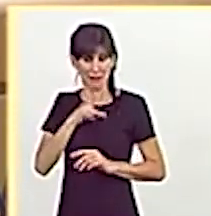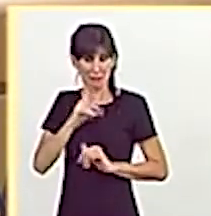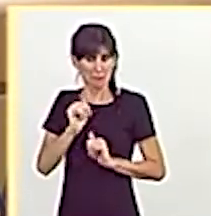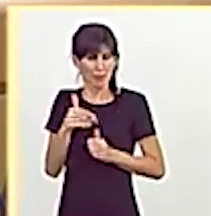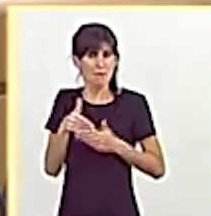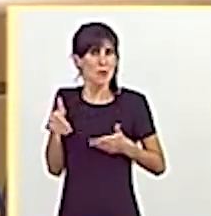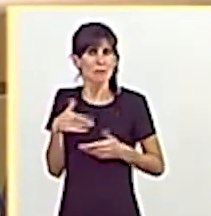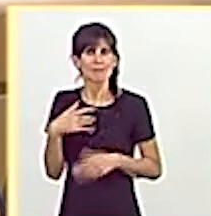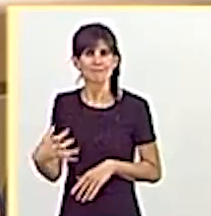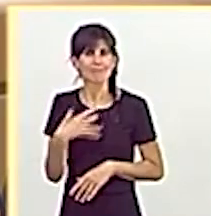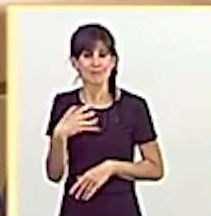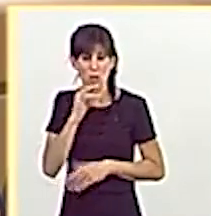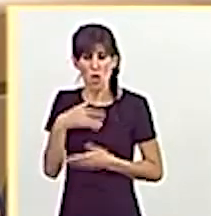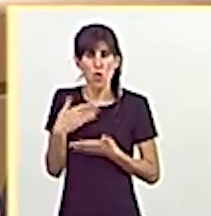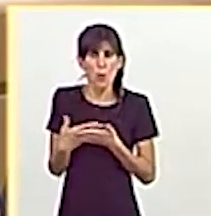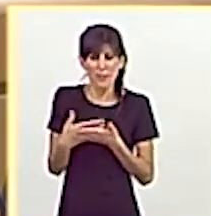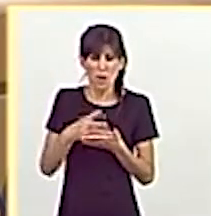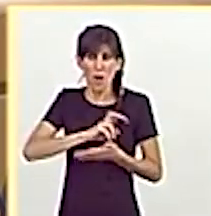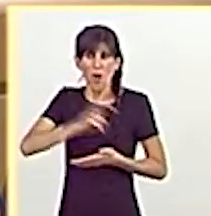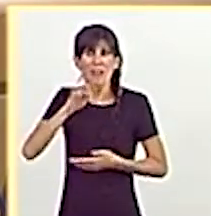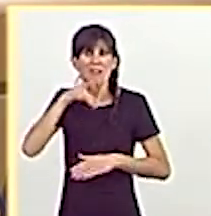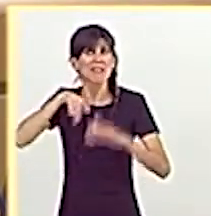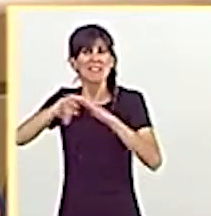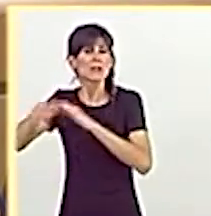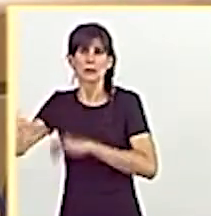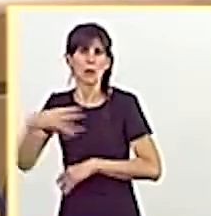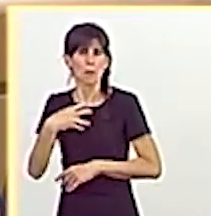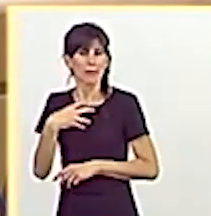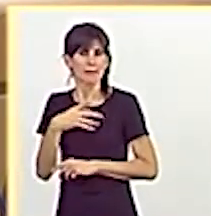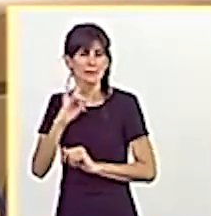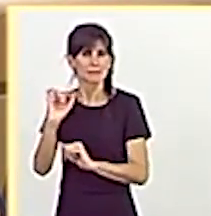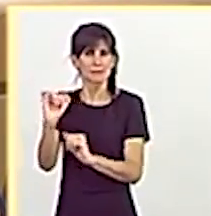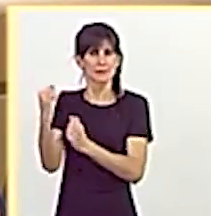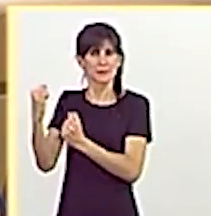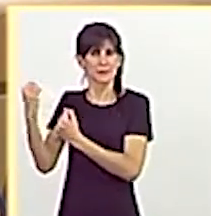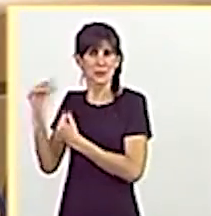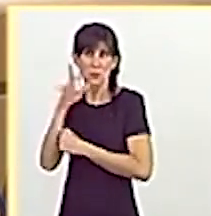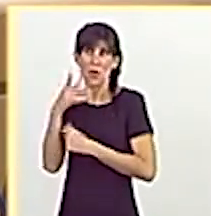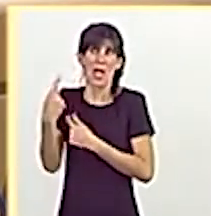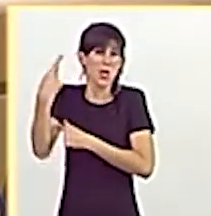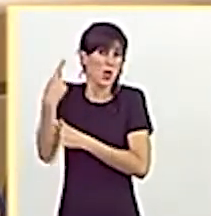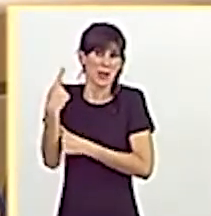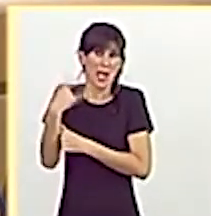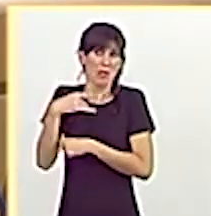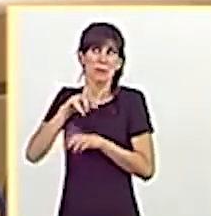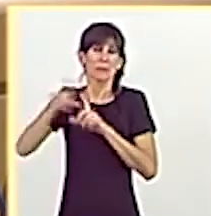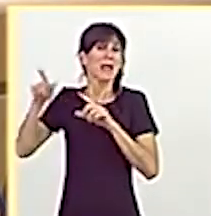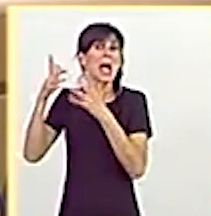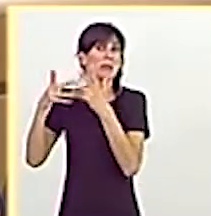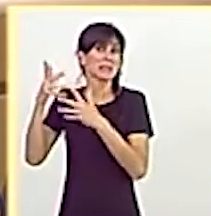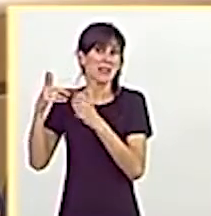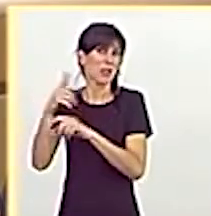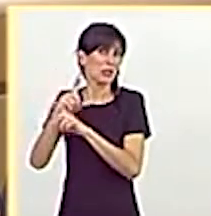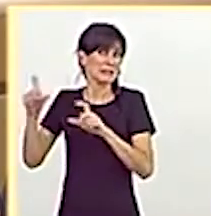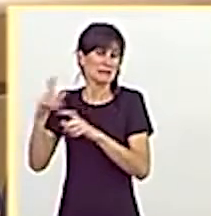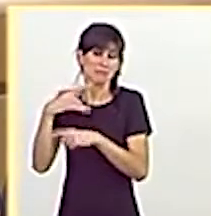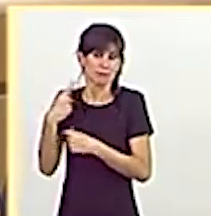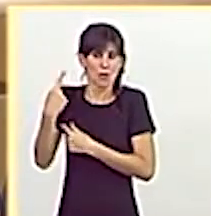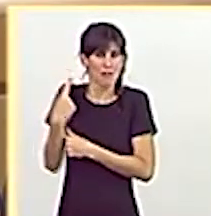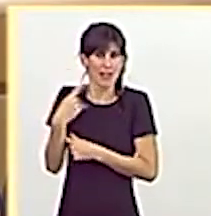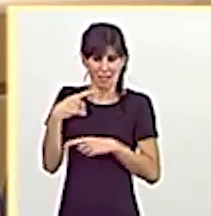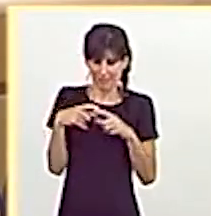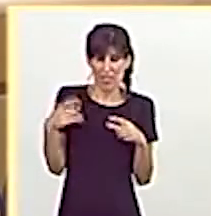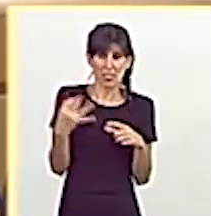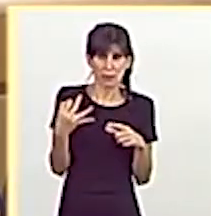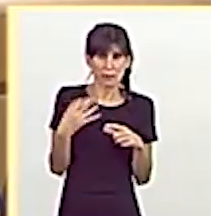no pueden realizar ningún otro trámite al que estén obligados por las administraciones. Habrán comprobado